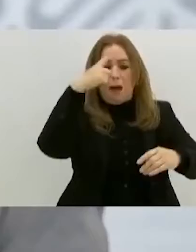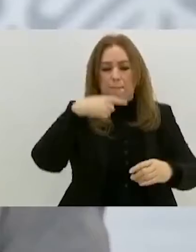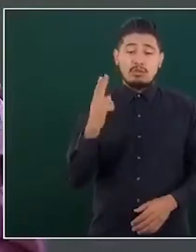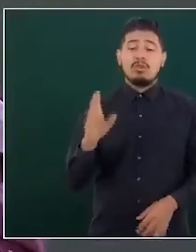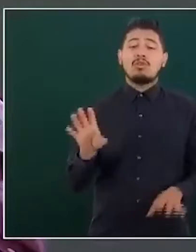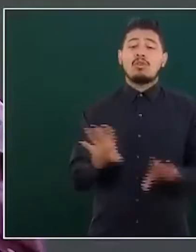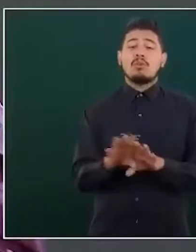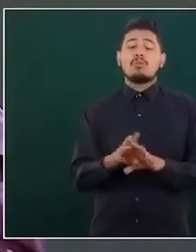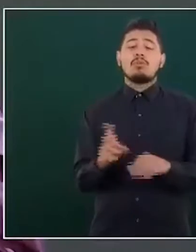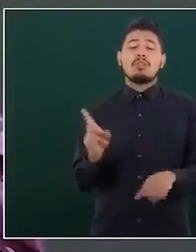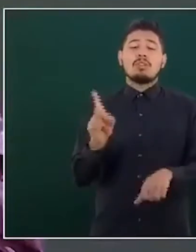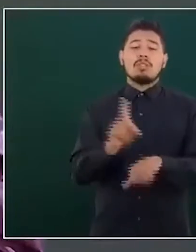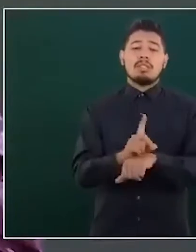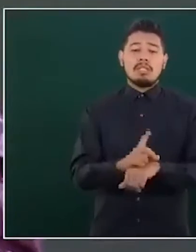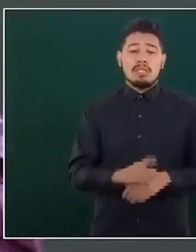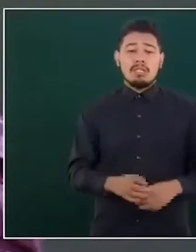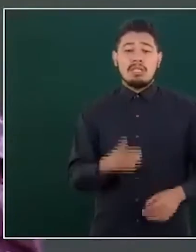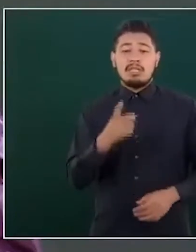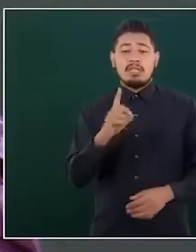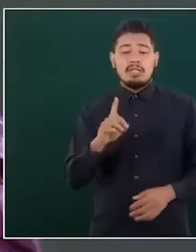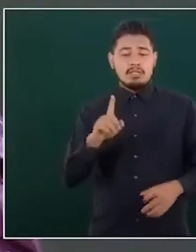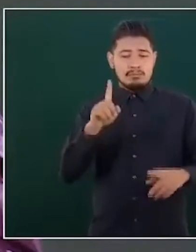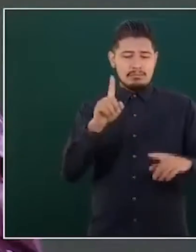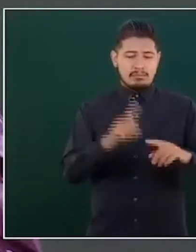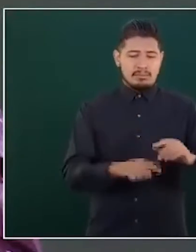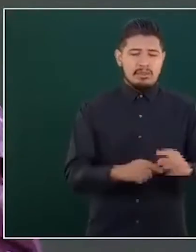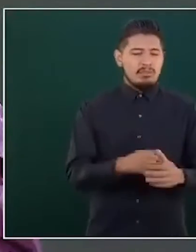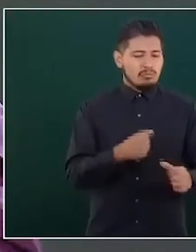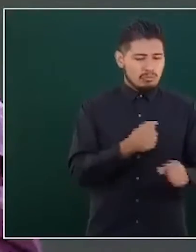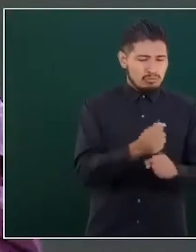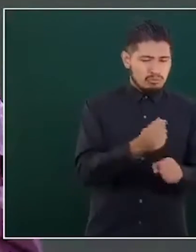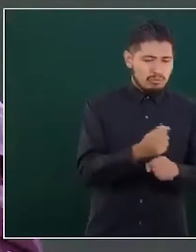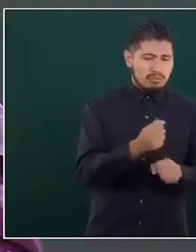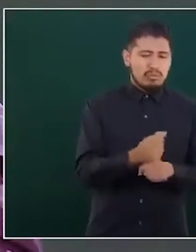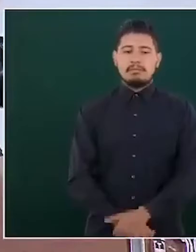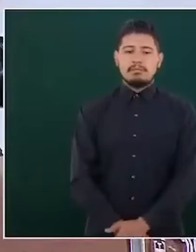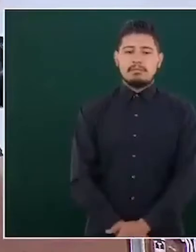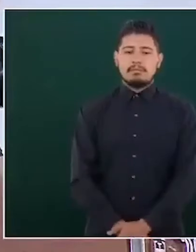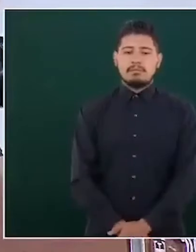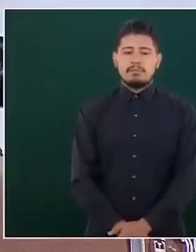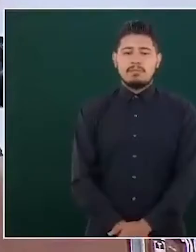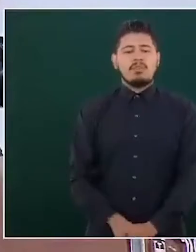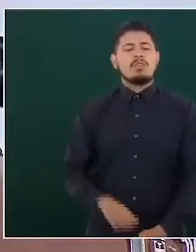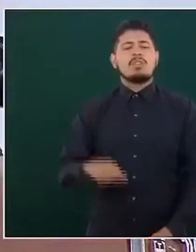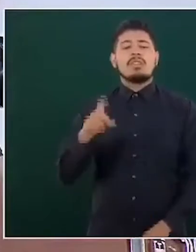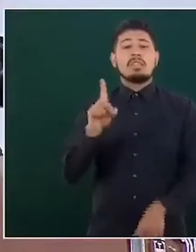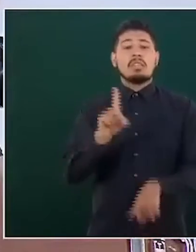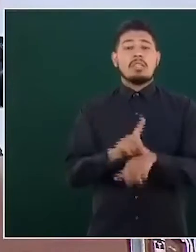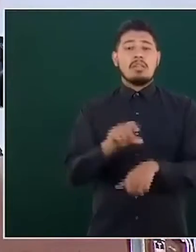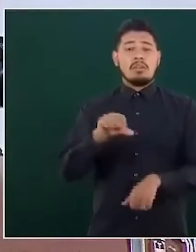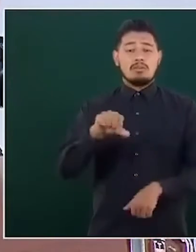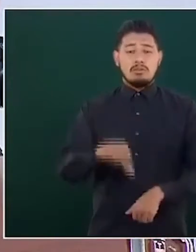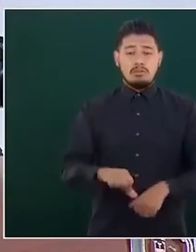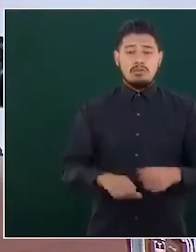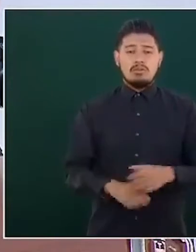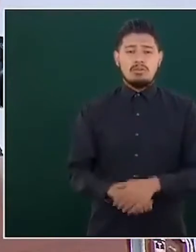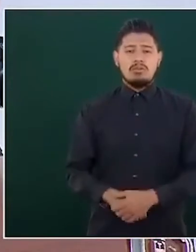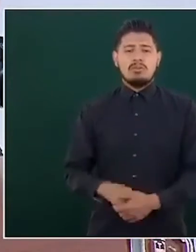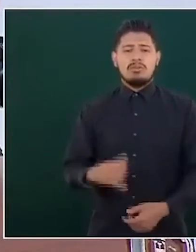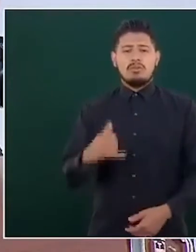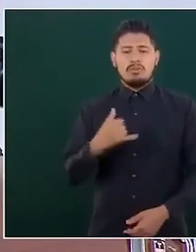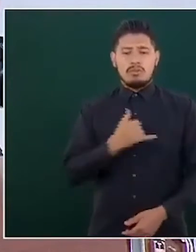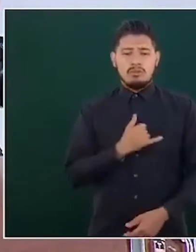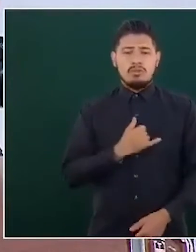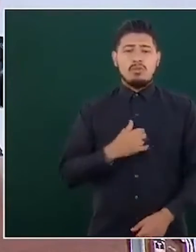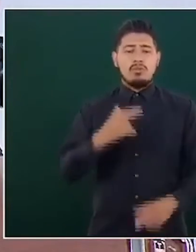.8% respecto al máximo histórico de 2021. En el caso del secuestro, hubo una reducción de 74% con relación a